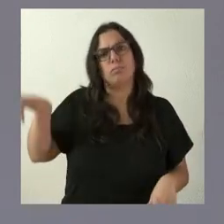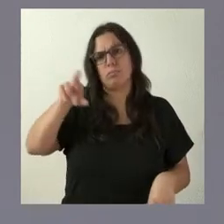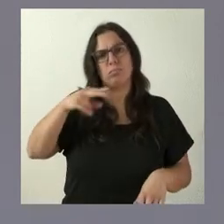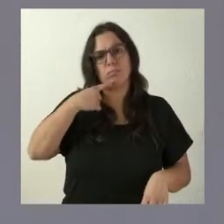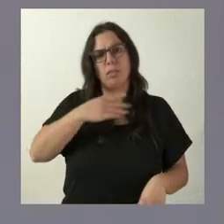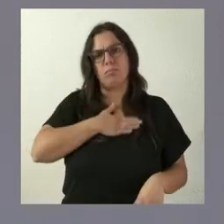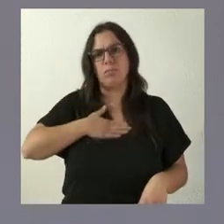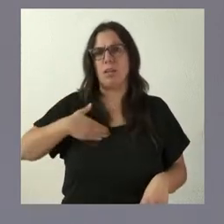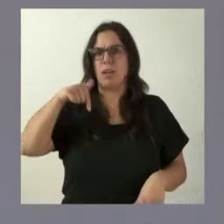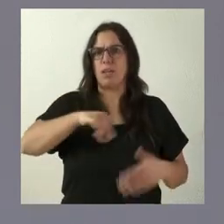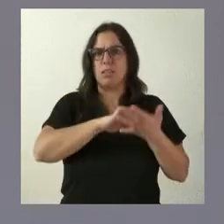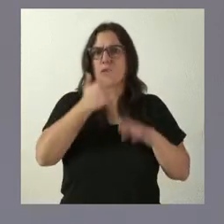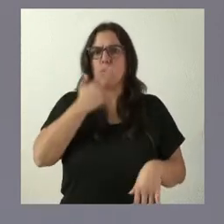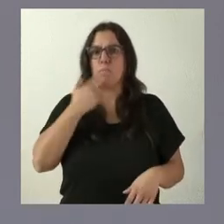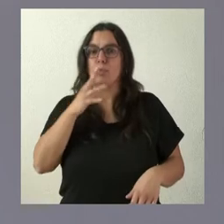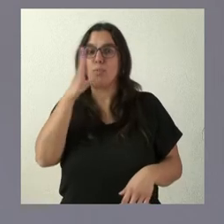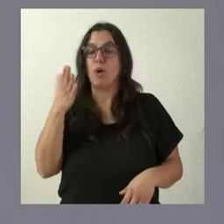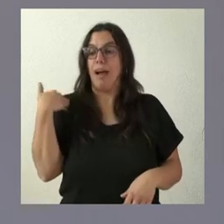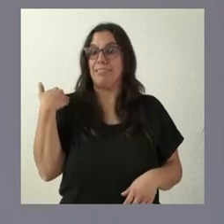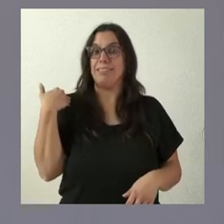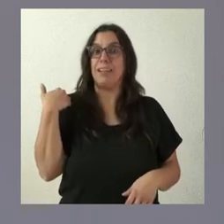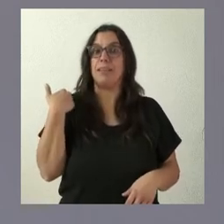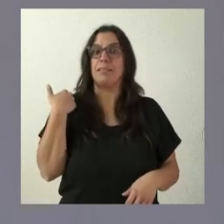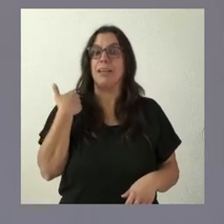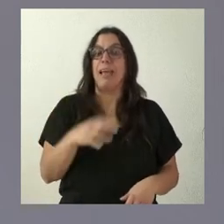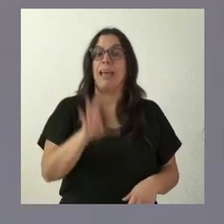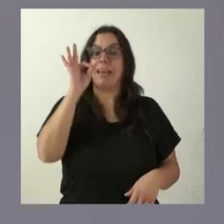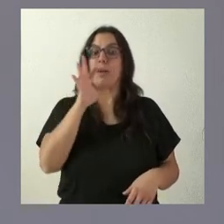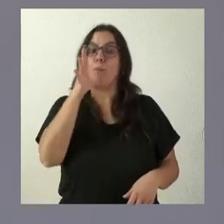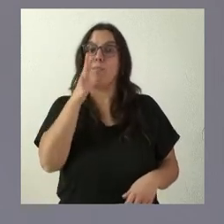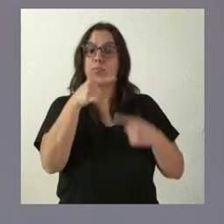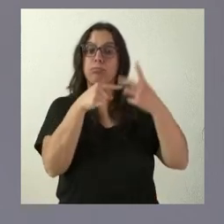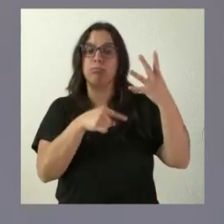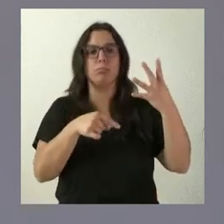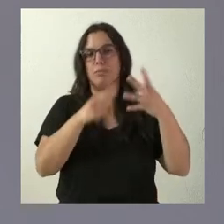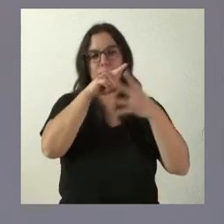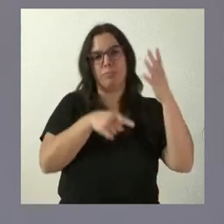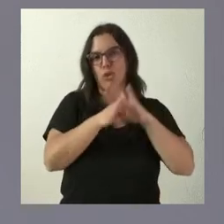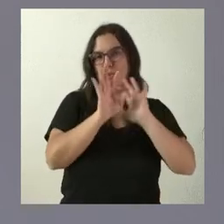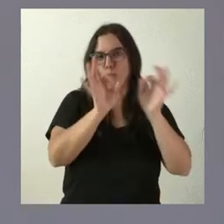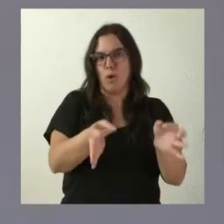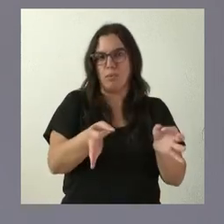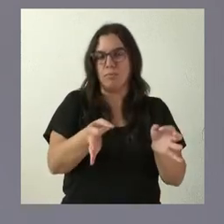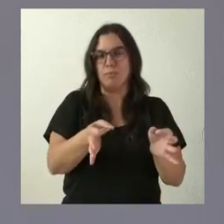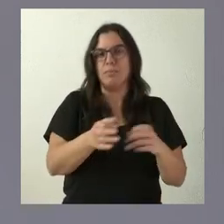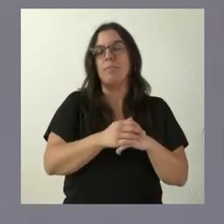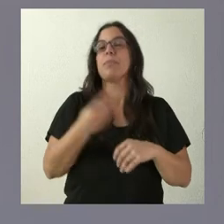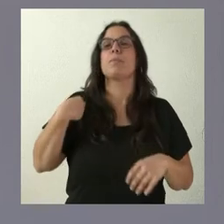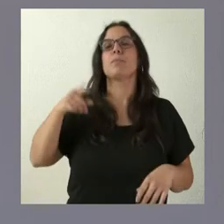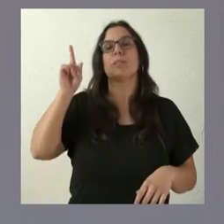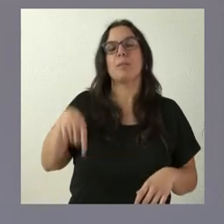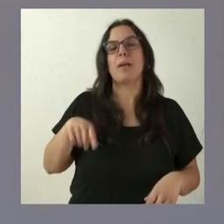Castilla y León porque las bases que le llevaron a elegir Castilla y León siguen plenamente vigentes. Por lo demás, Andy Palmer es un gran amigo